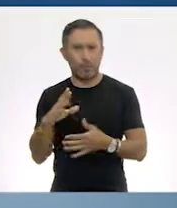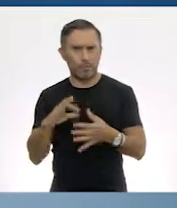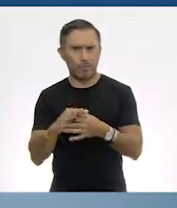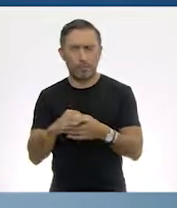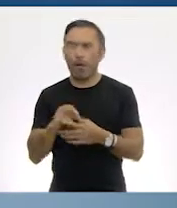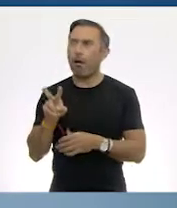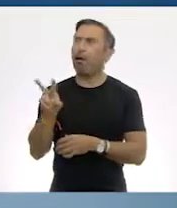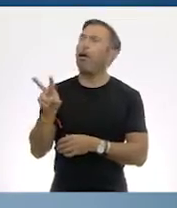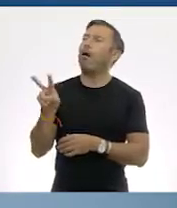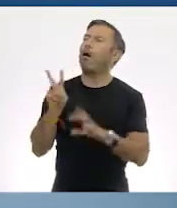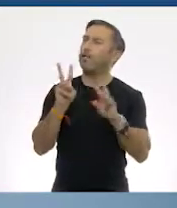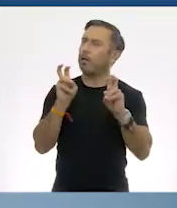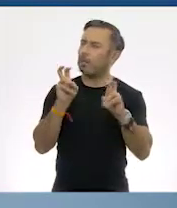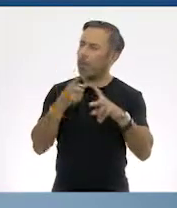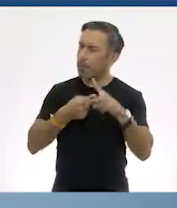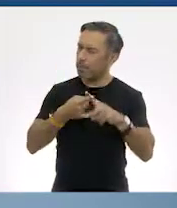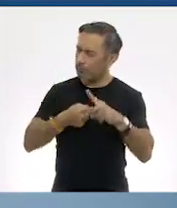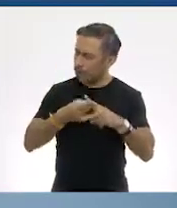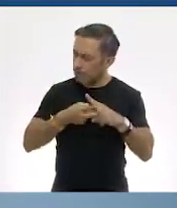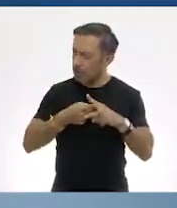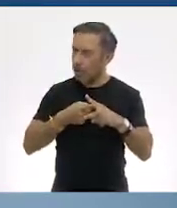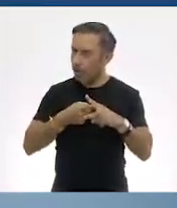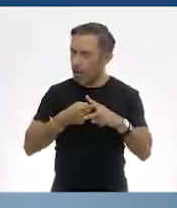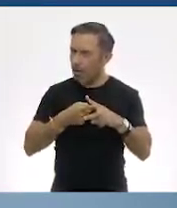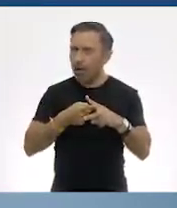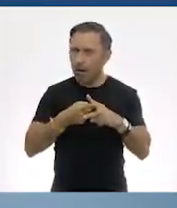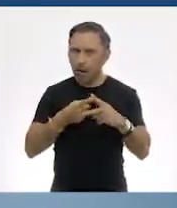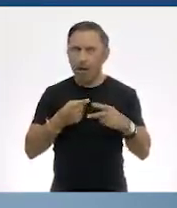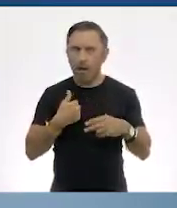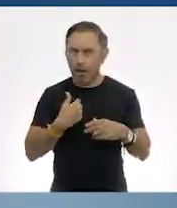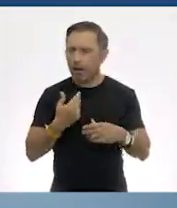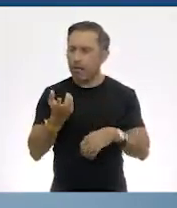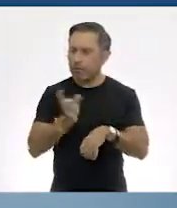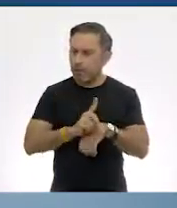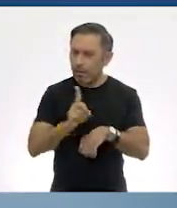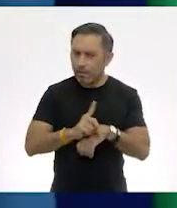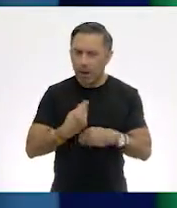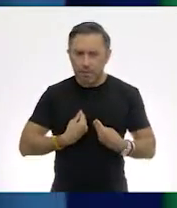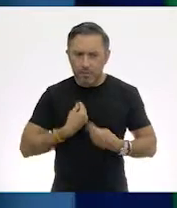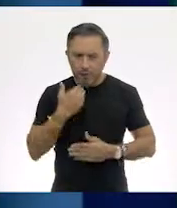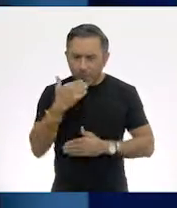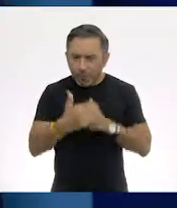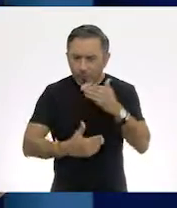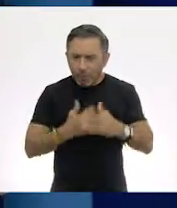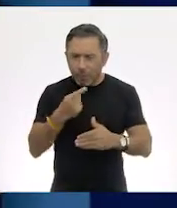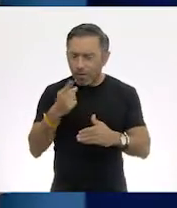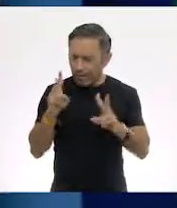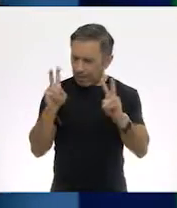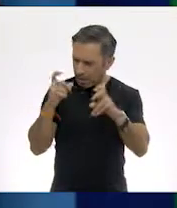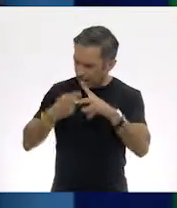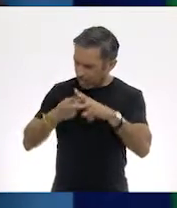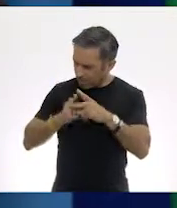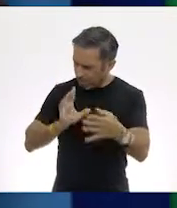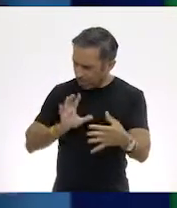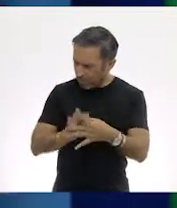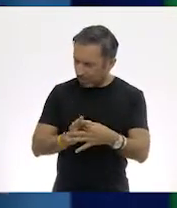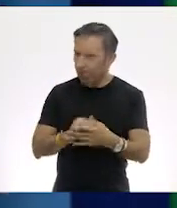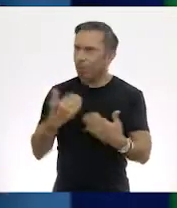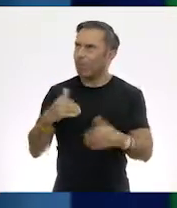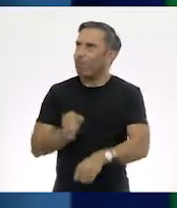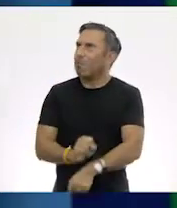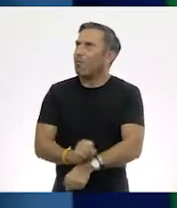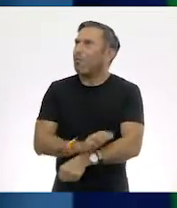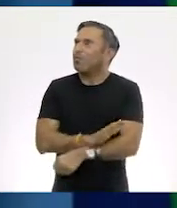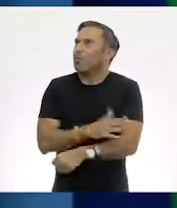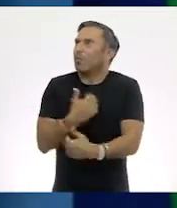que se relaciona con nuestras actividades cotidianas! ¡Qué emoción! ¡Exacto! Por eso la importancia de